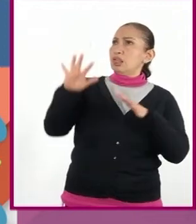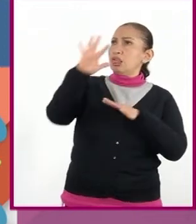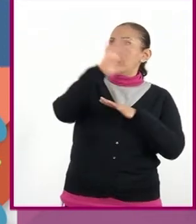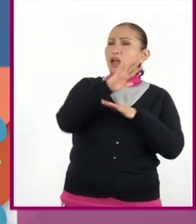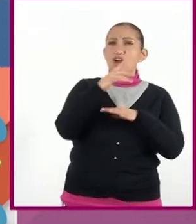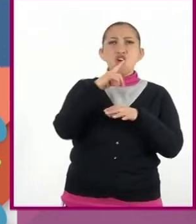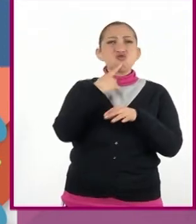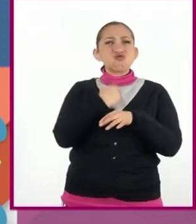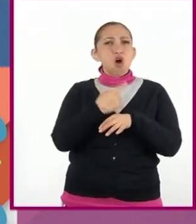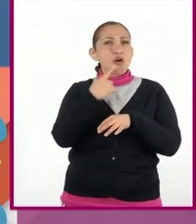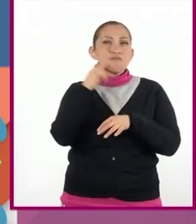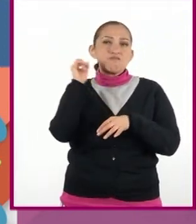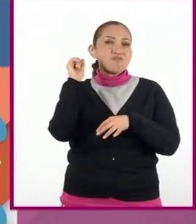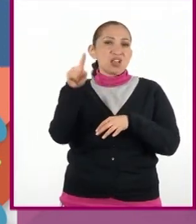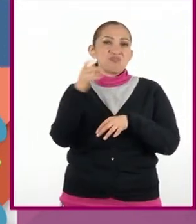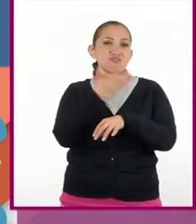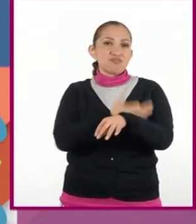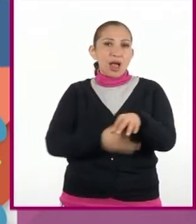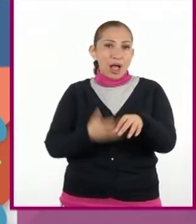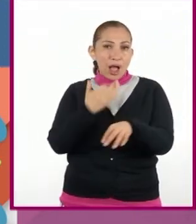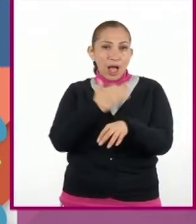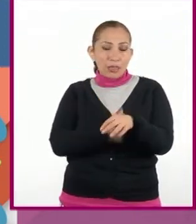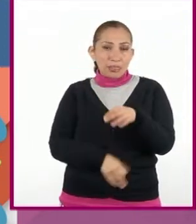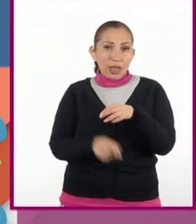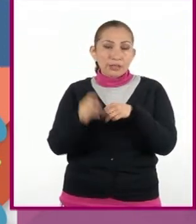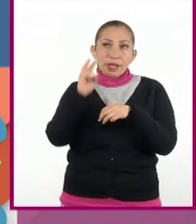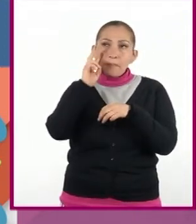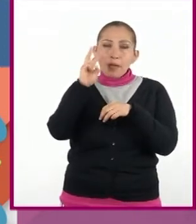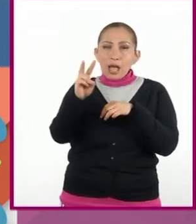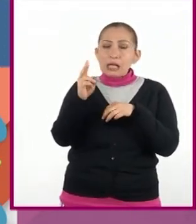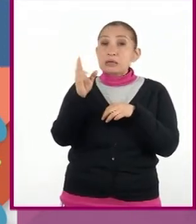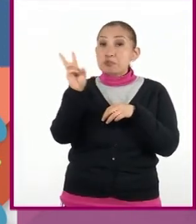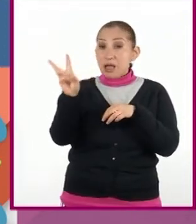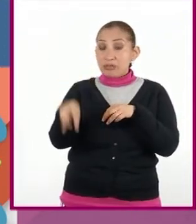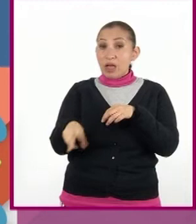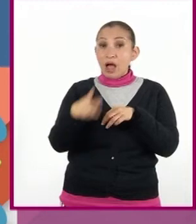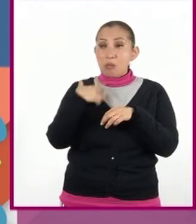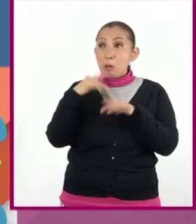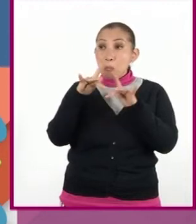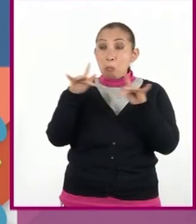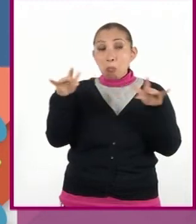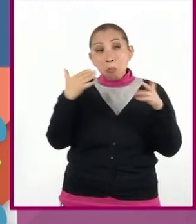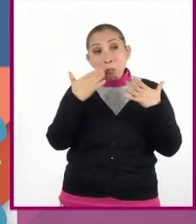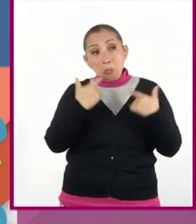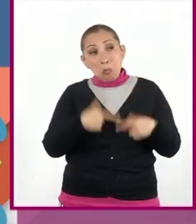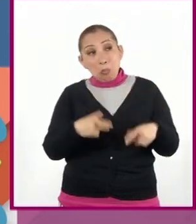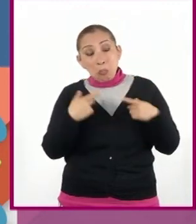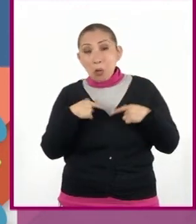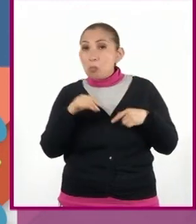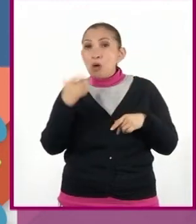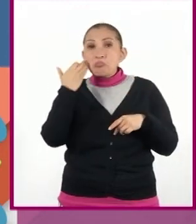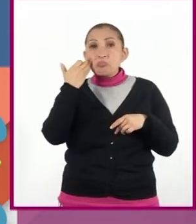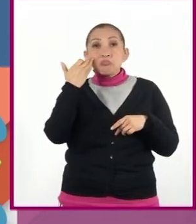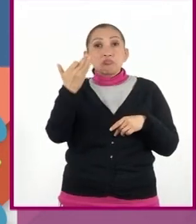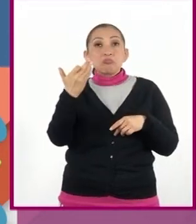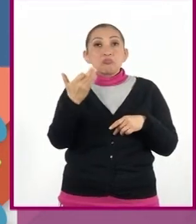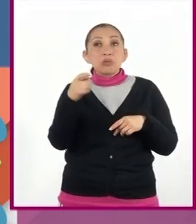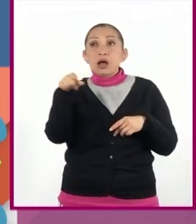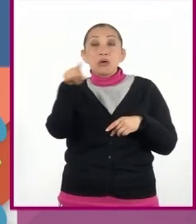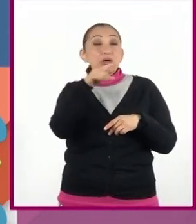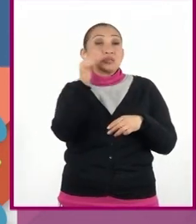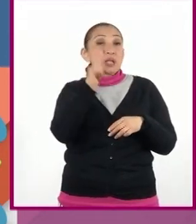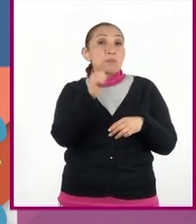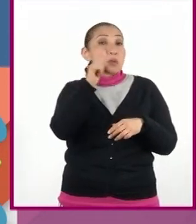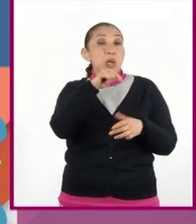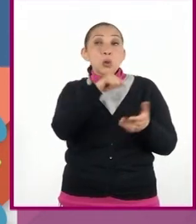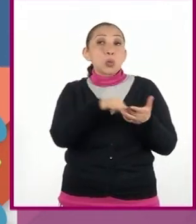tintes rojizos propios del atardecer, y se apreciaba prácticamente despejado, como hacía tanto tiempo en todos